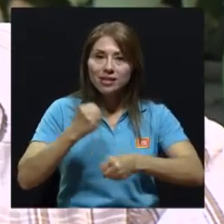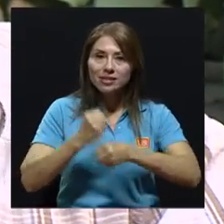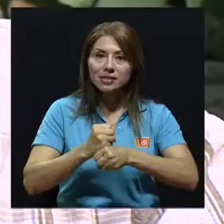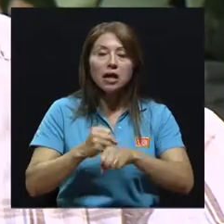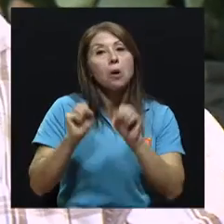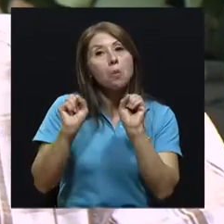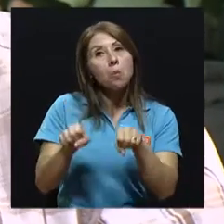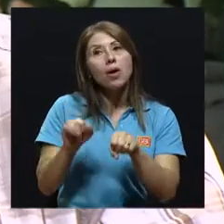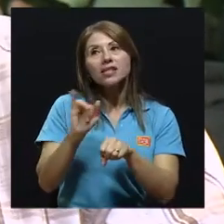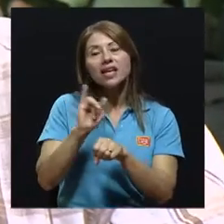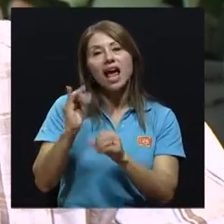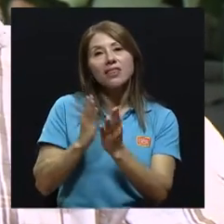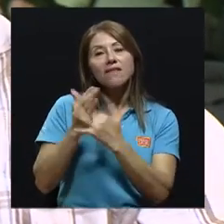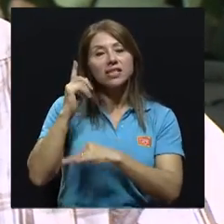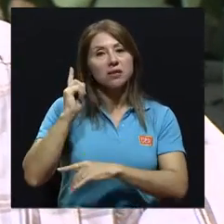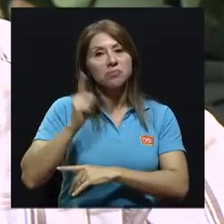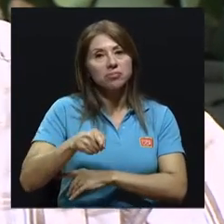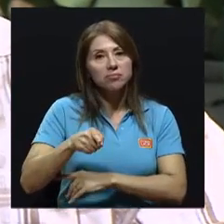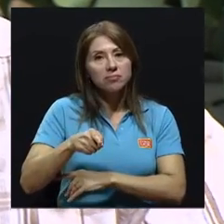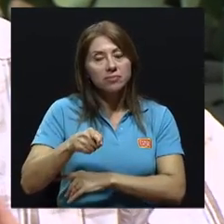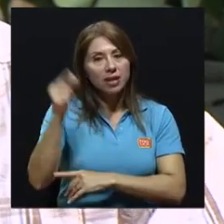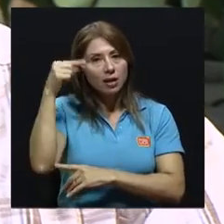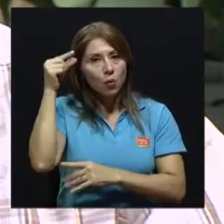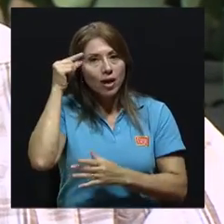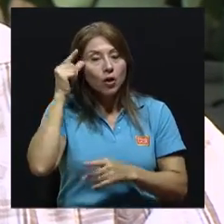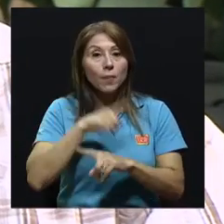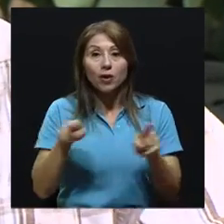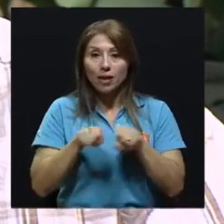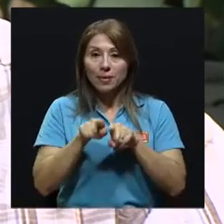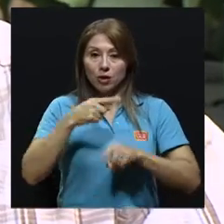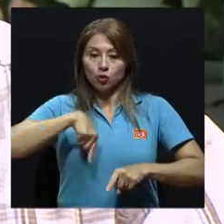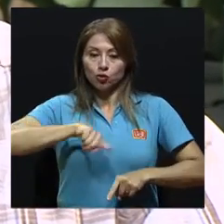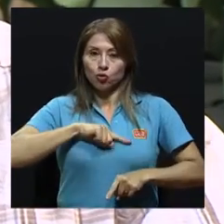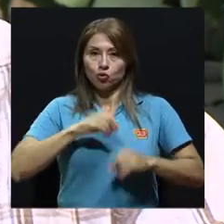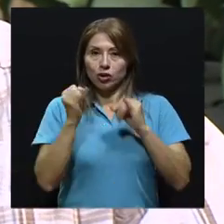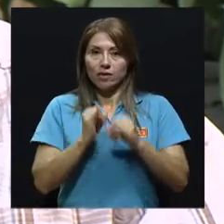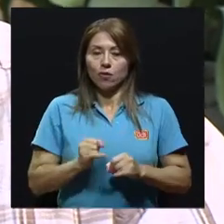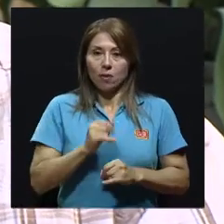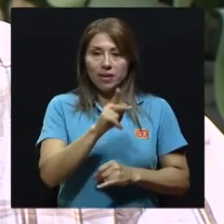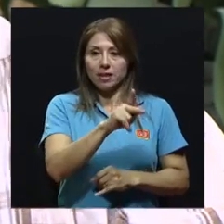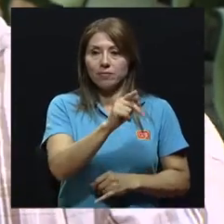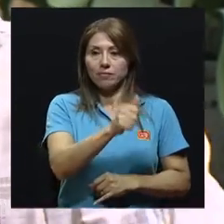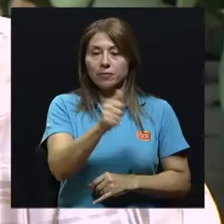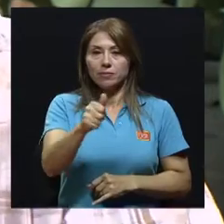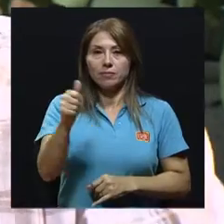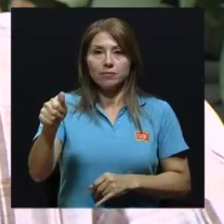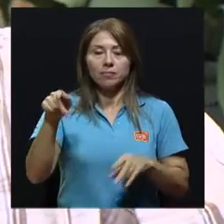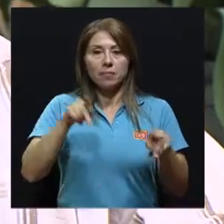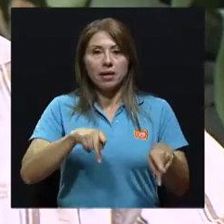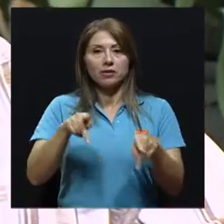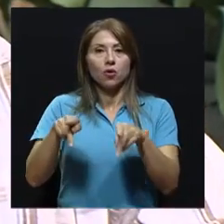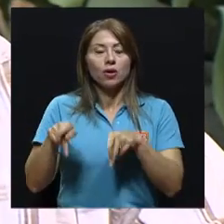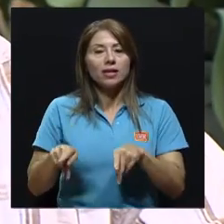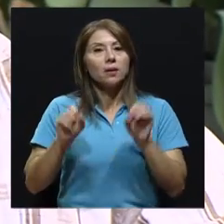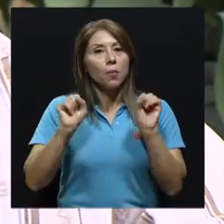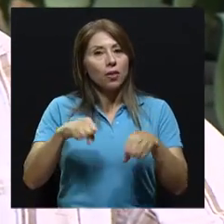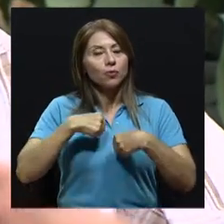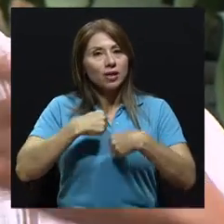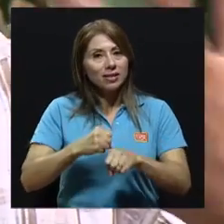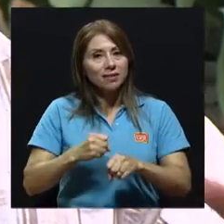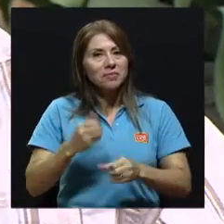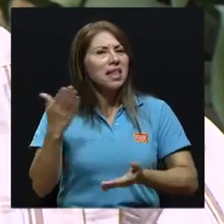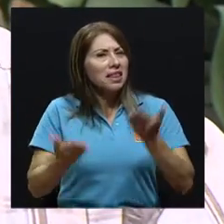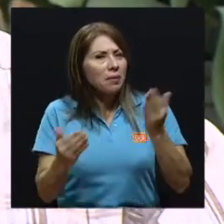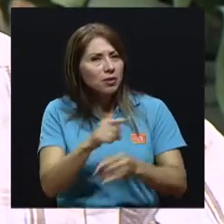directrices de parte del gobierno, pero también hay cosas que nosotros como personas, como seres individuales, podemos hacer. Y